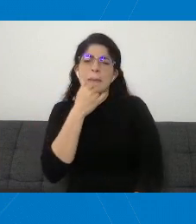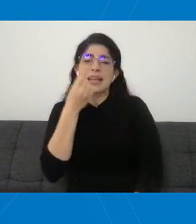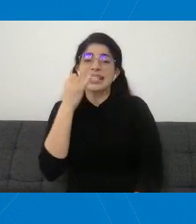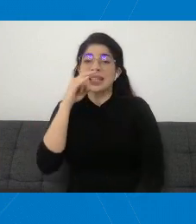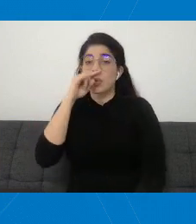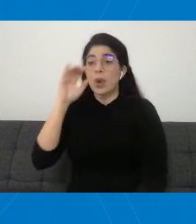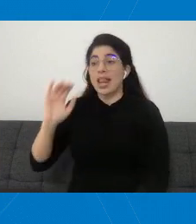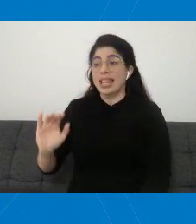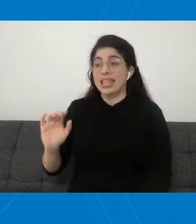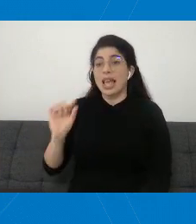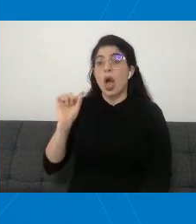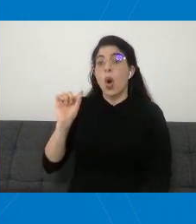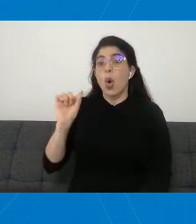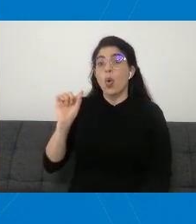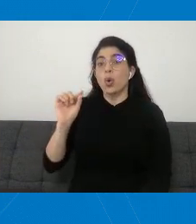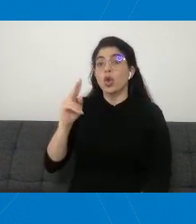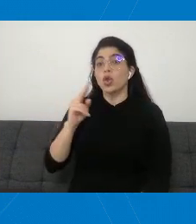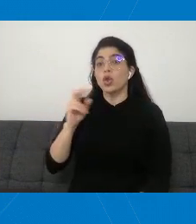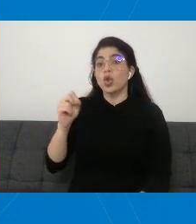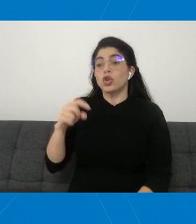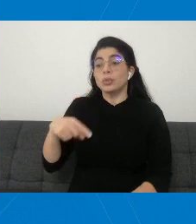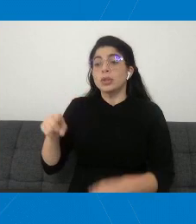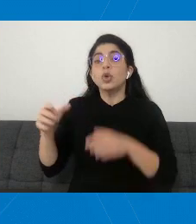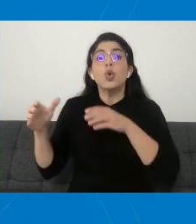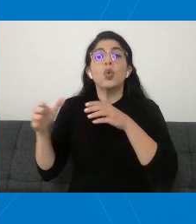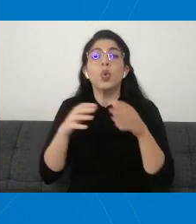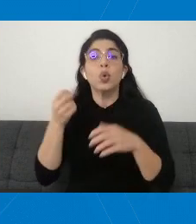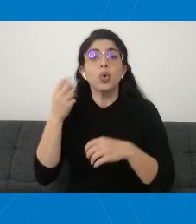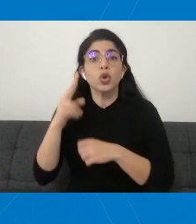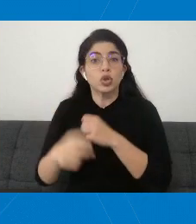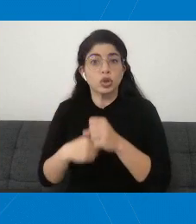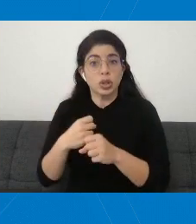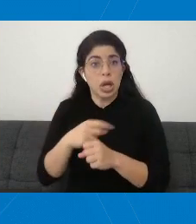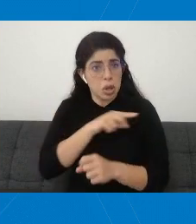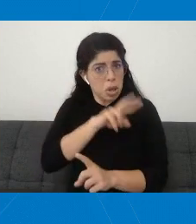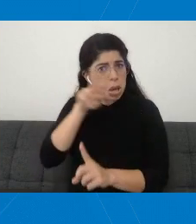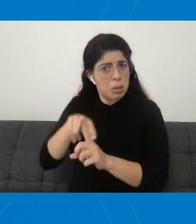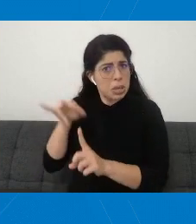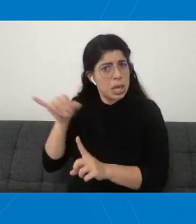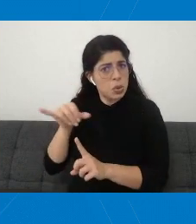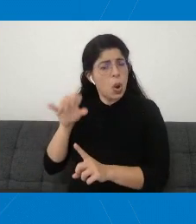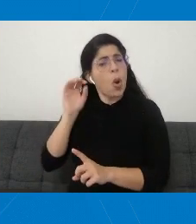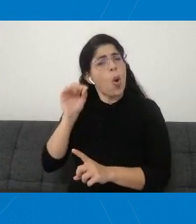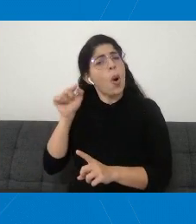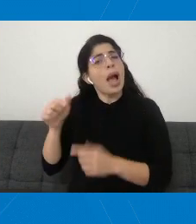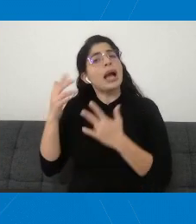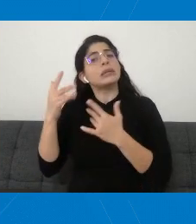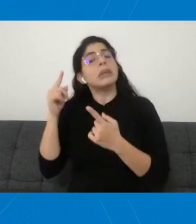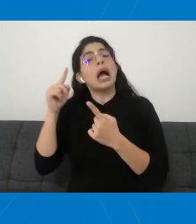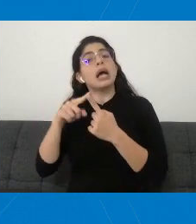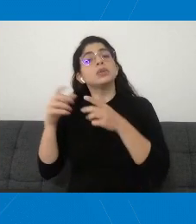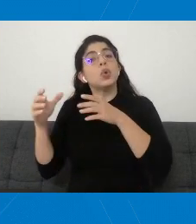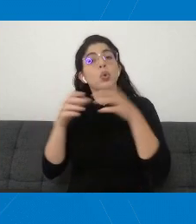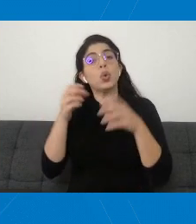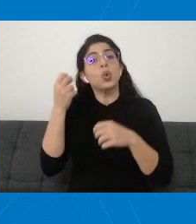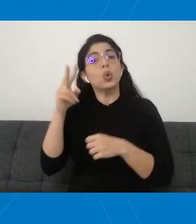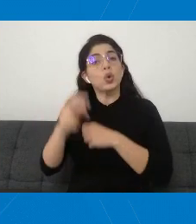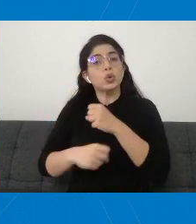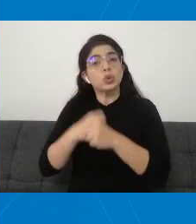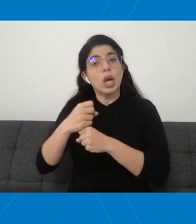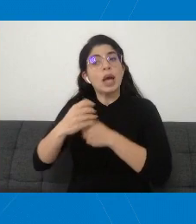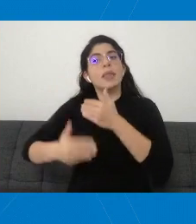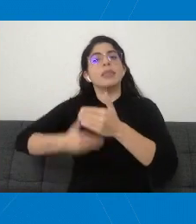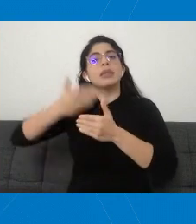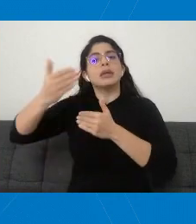dos meses para cumplir los 12 años? ¿Le funciona igual o es mejor esperar a que cumpla los 12 años y vacunarse